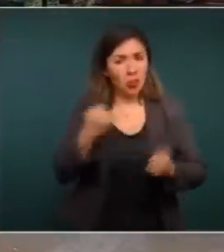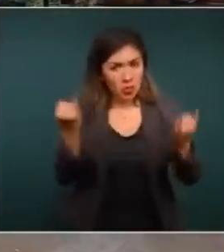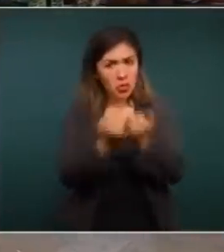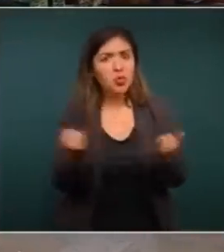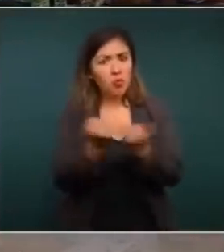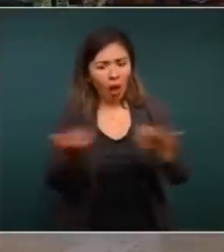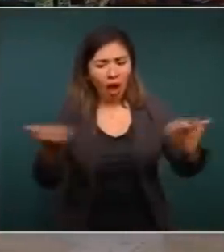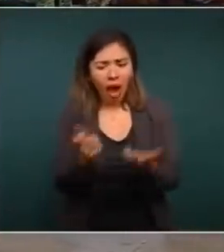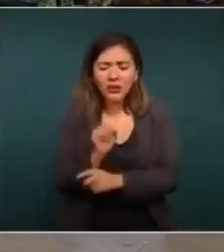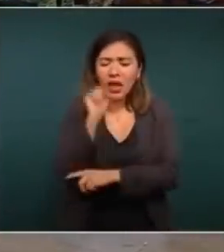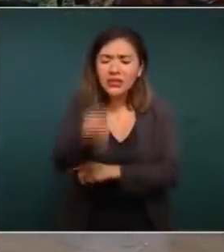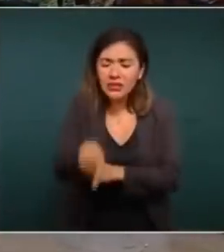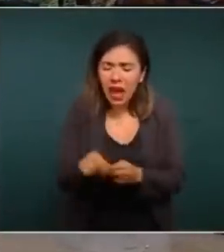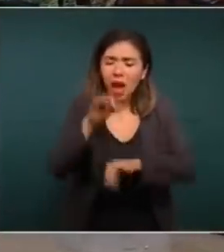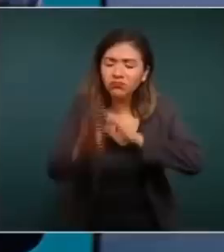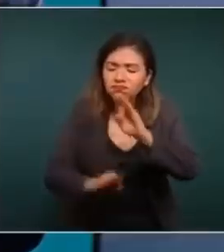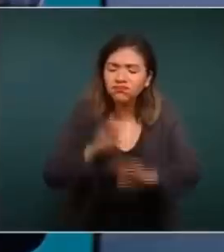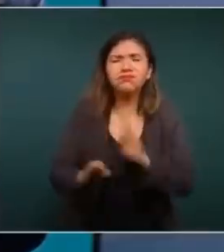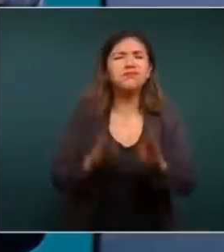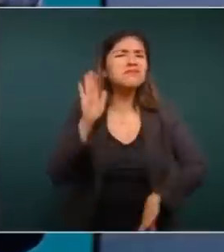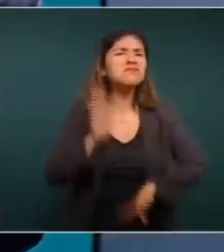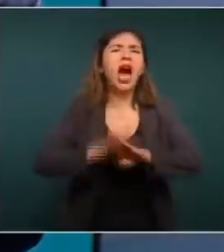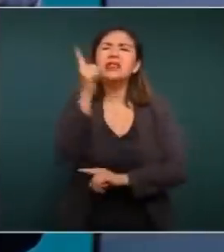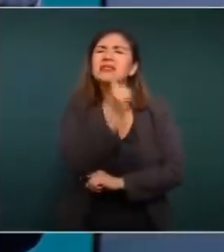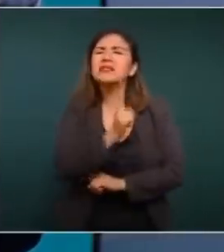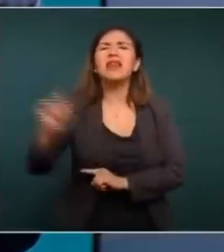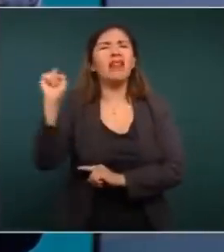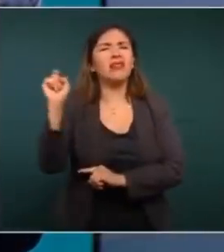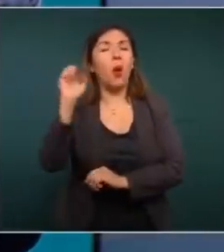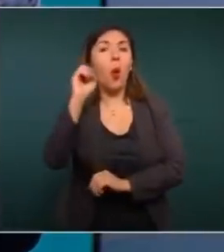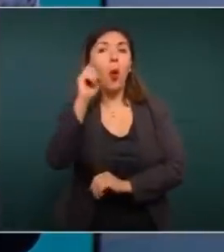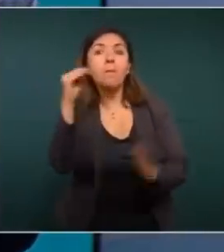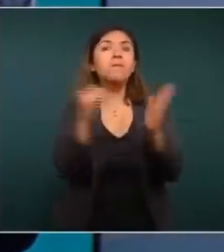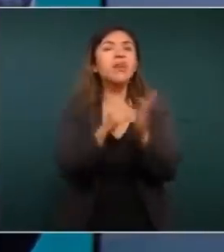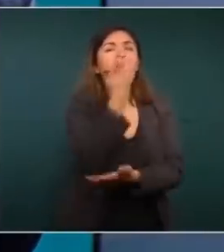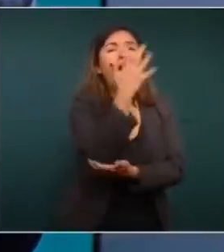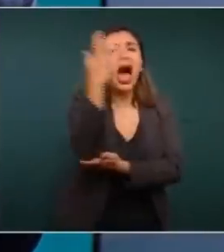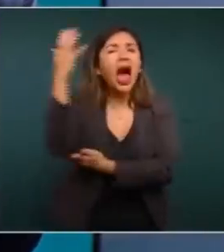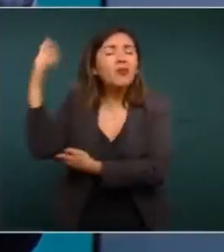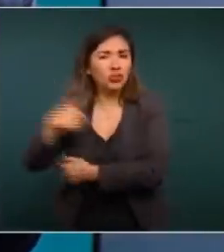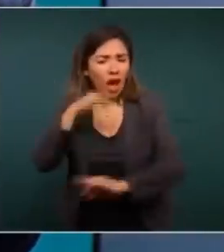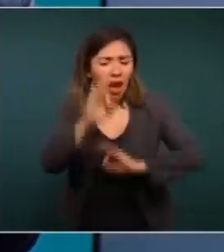cientos, si no es que miles de árboles,